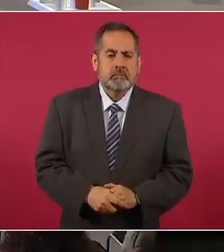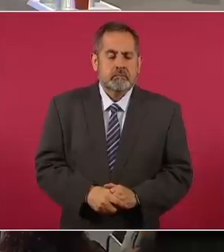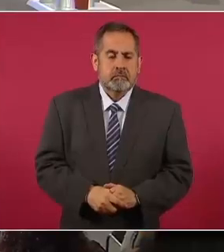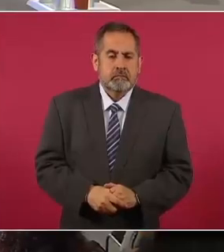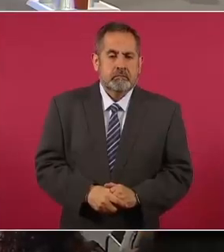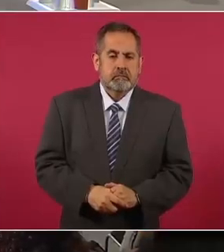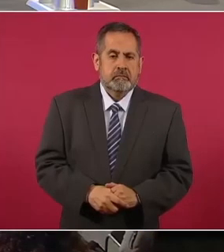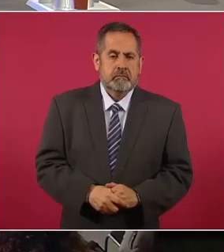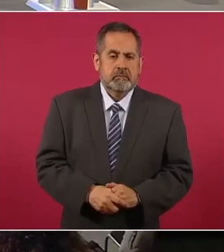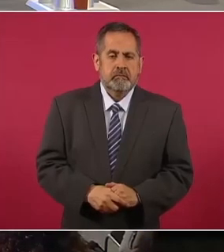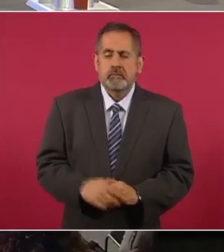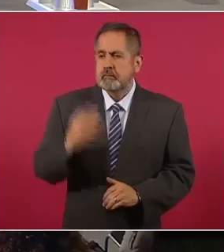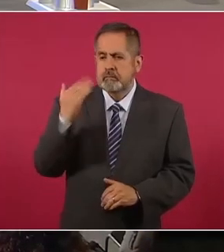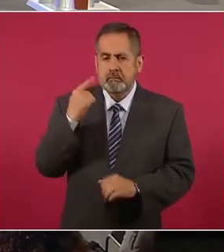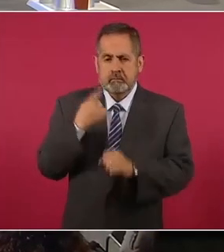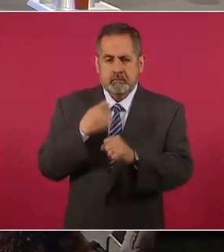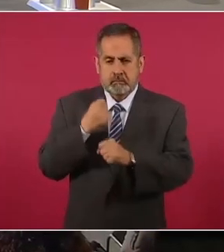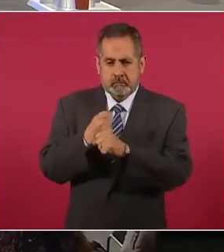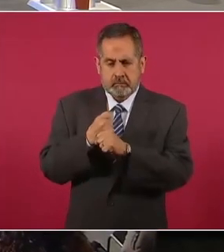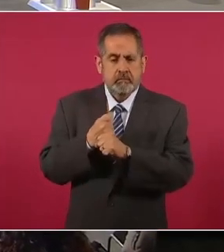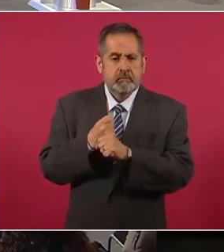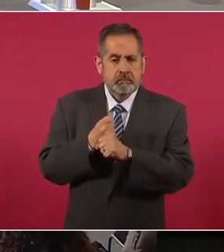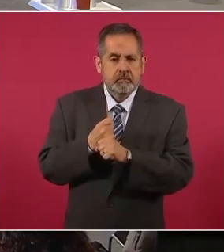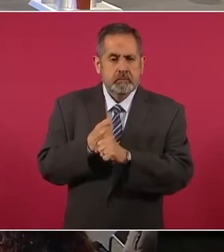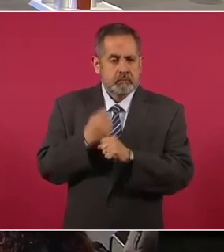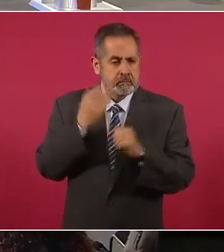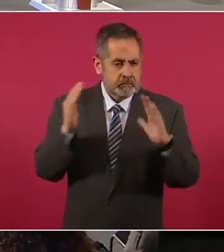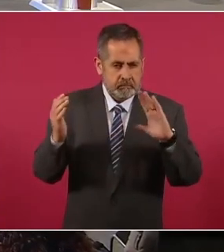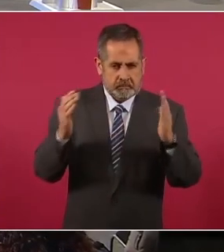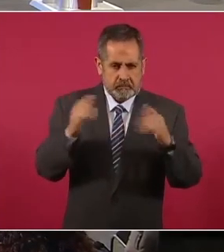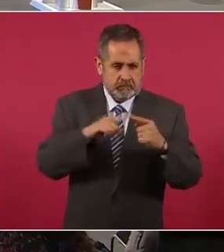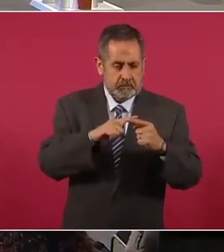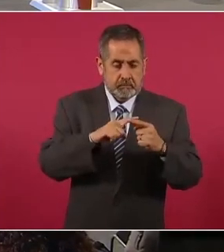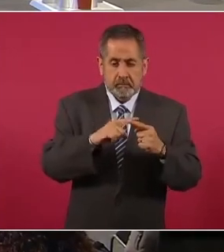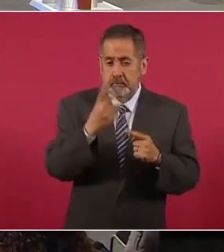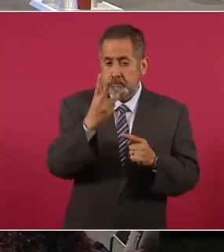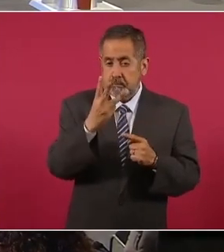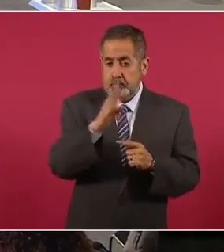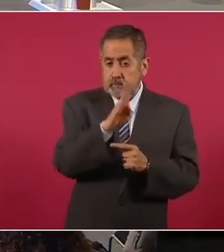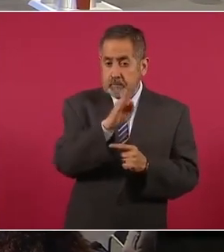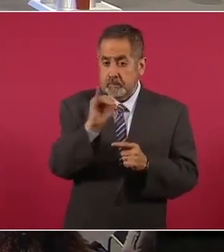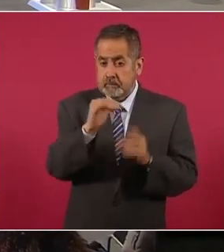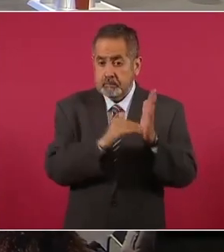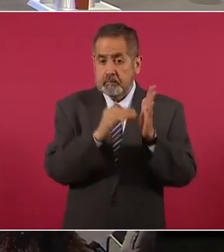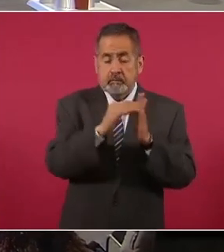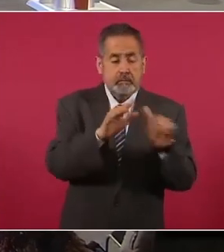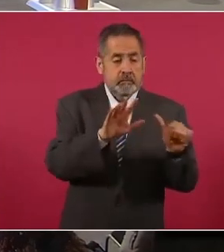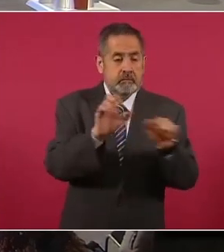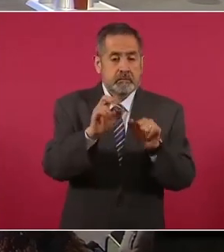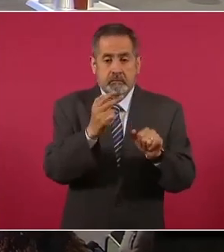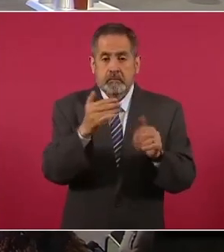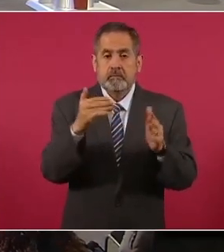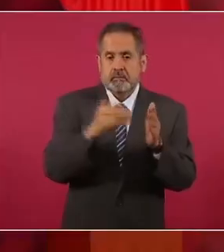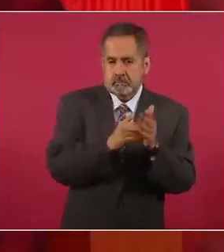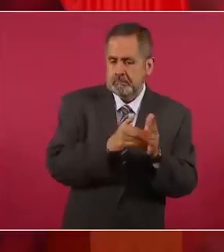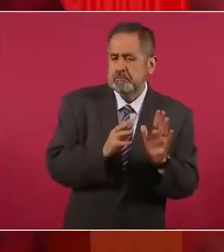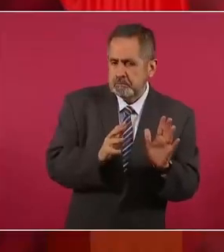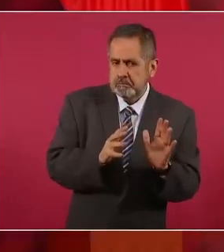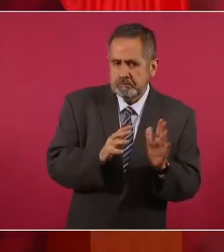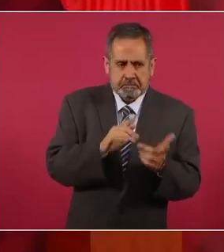El año pasado, en este periodo, llevábamos tres billones 625 mil